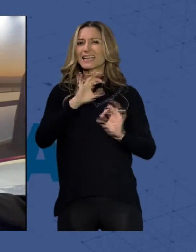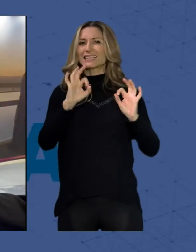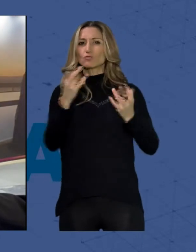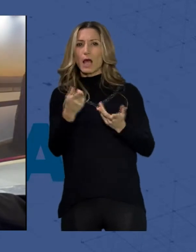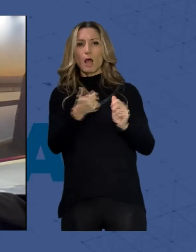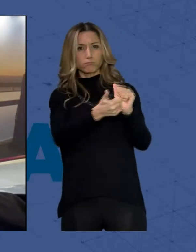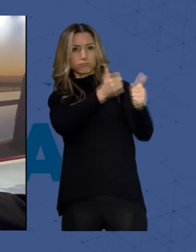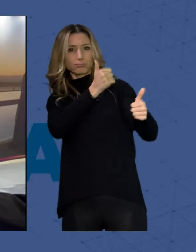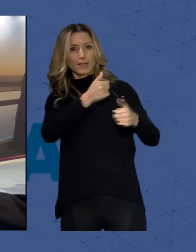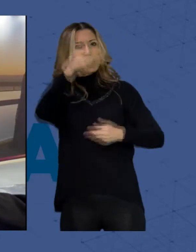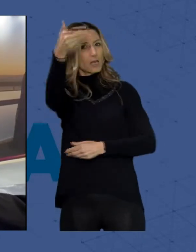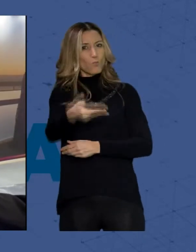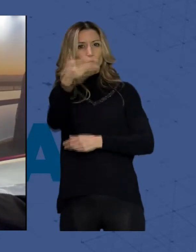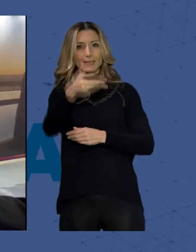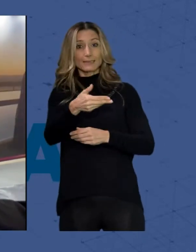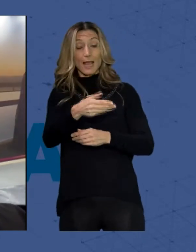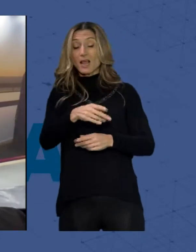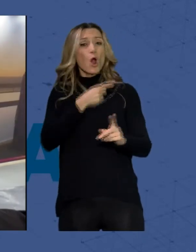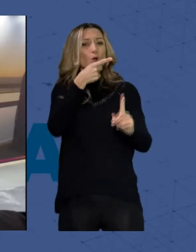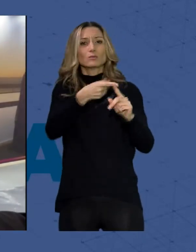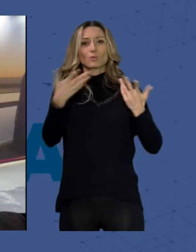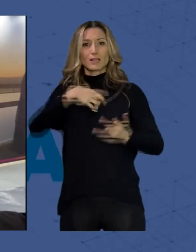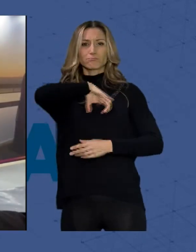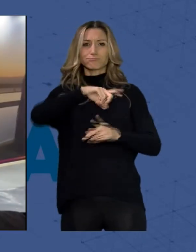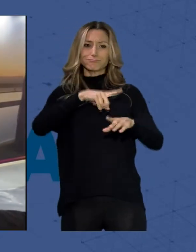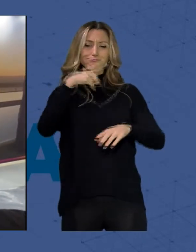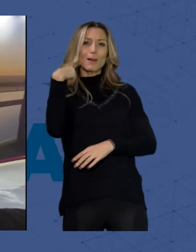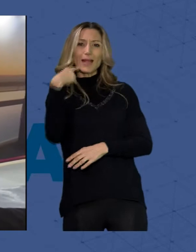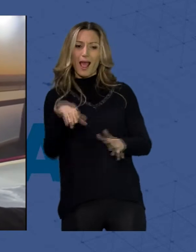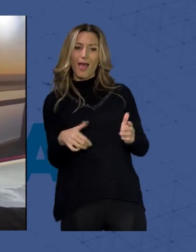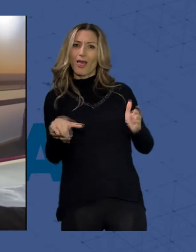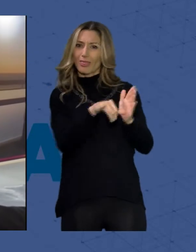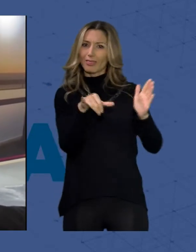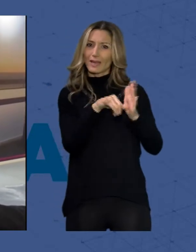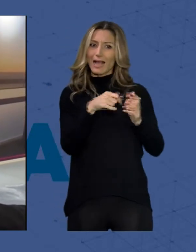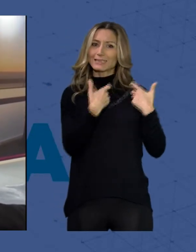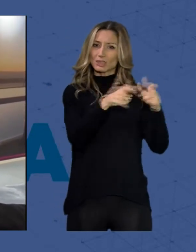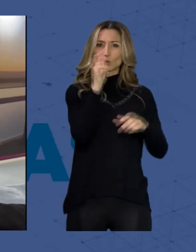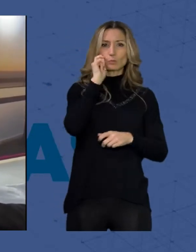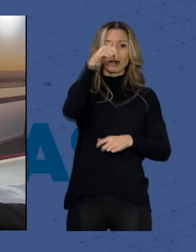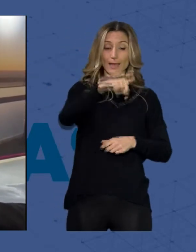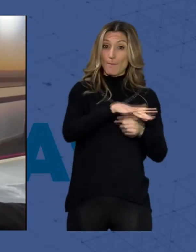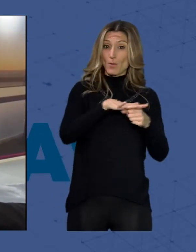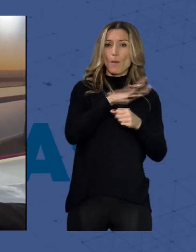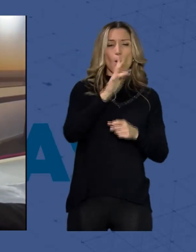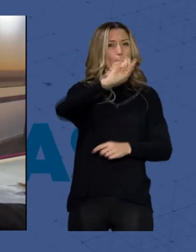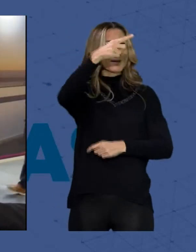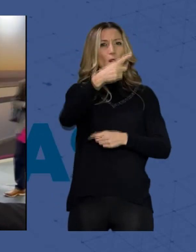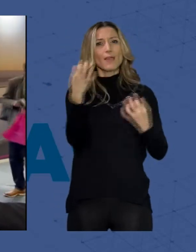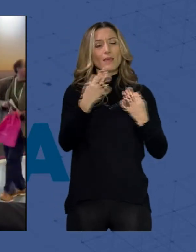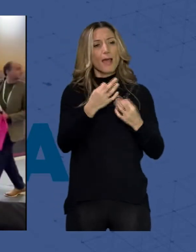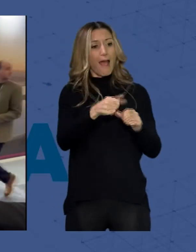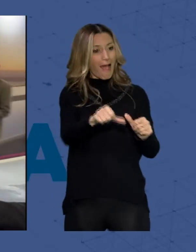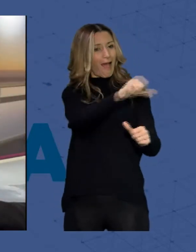referencia. En definitiva, la Diputación de Almería va a estar al lado del sector turístico de la provincia para, en primer lugar, curar las heridas que la